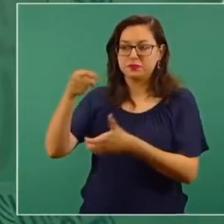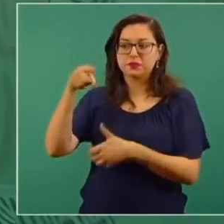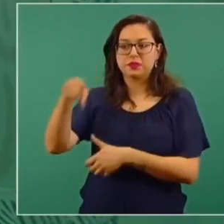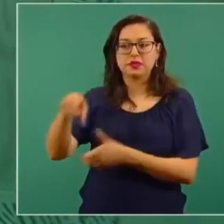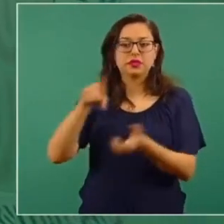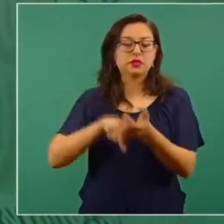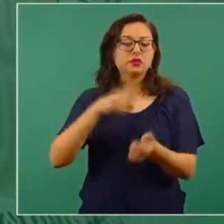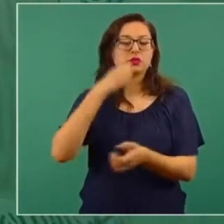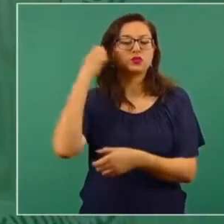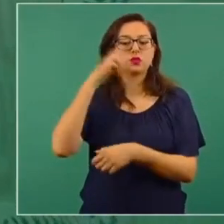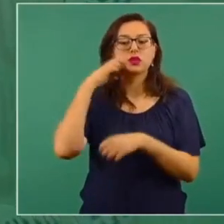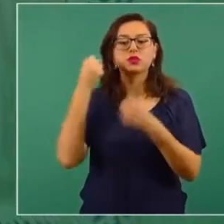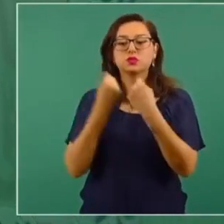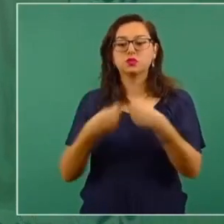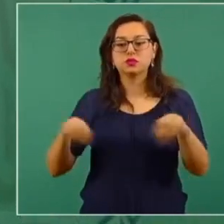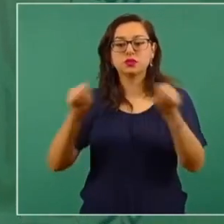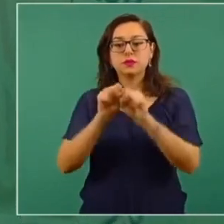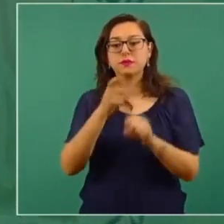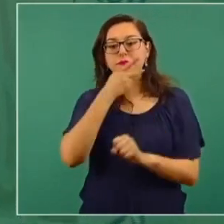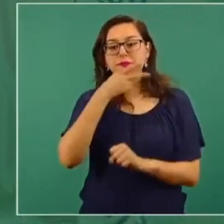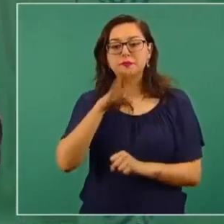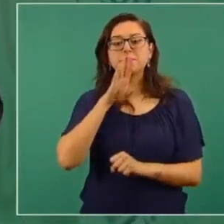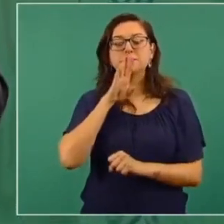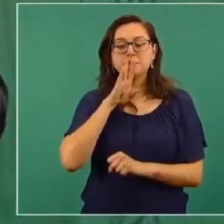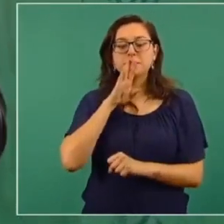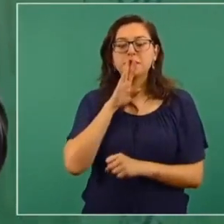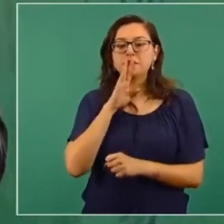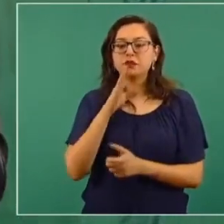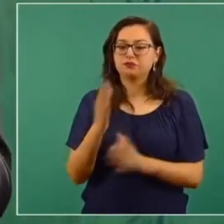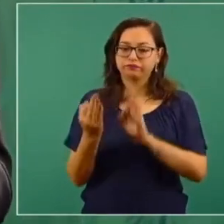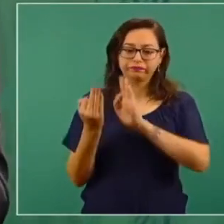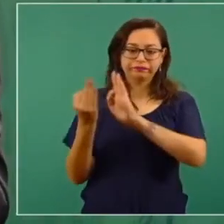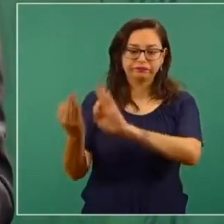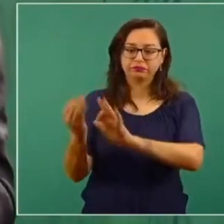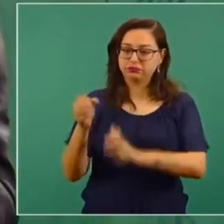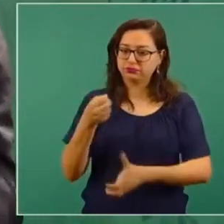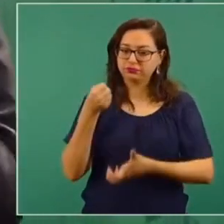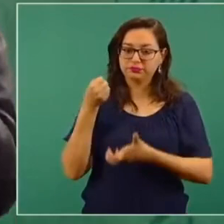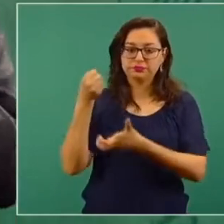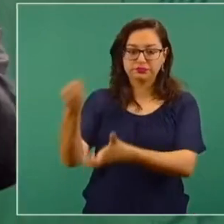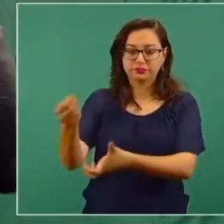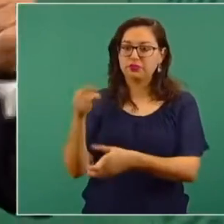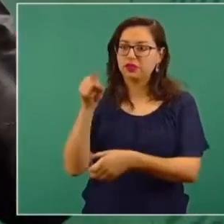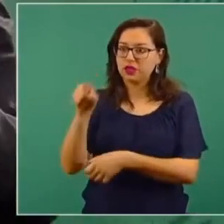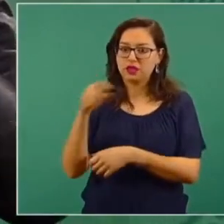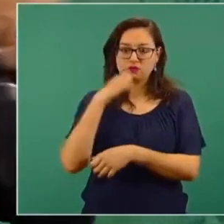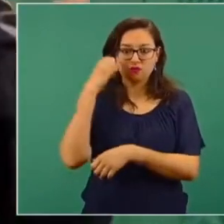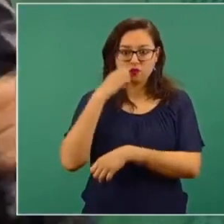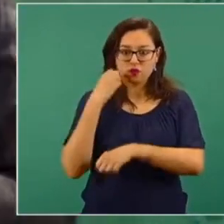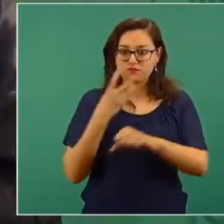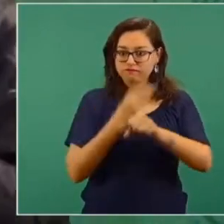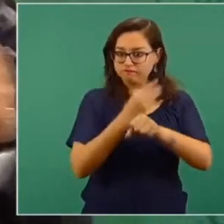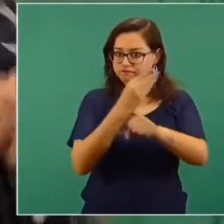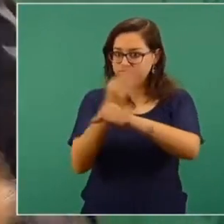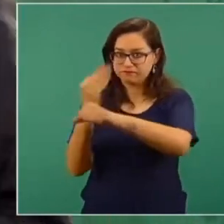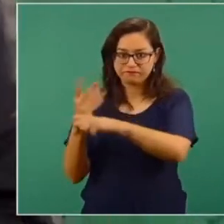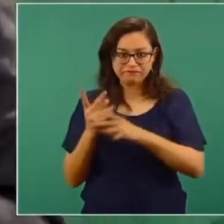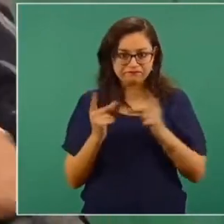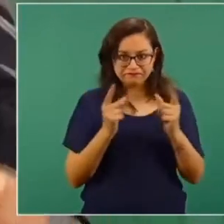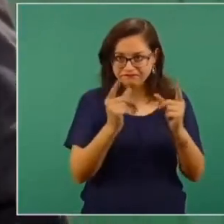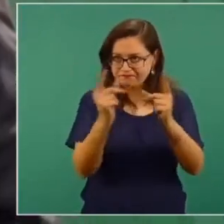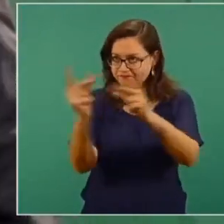familia de Campeche de manera directa para el mantenimiento de las escuelas que se arreglen